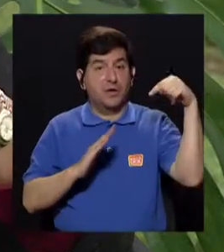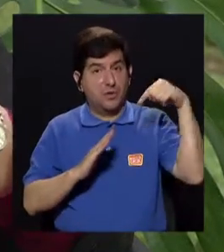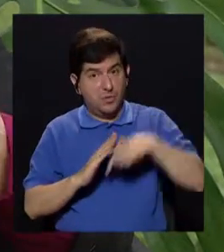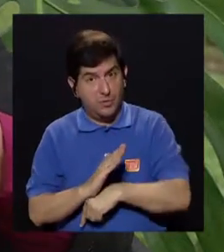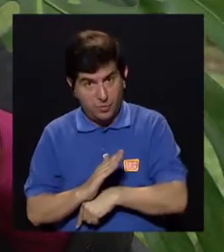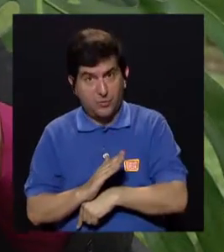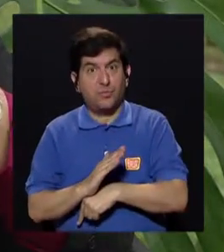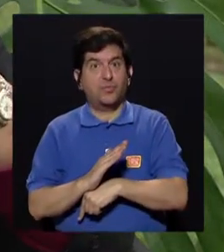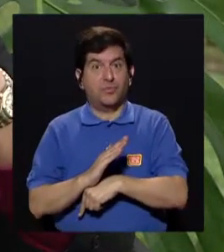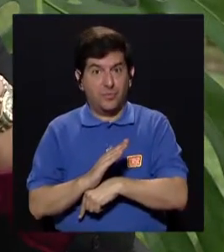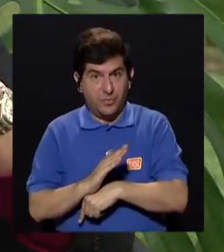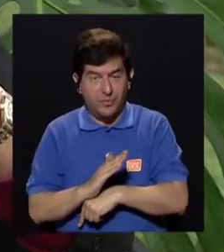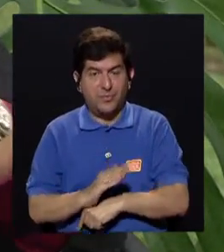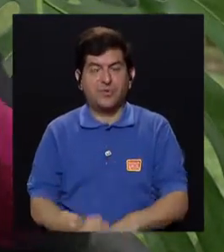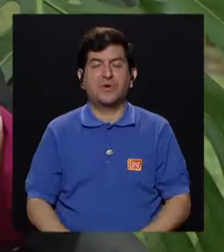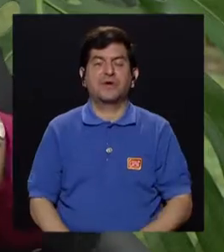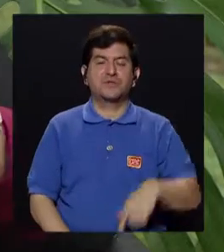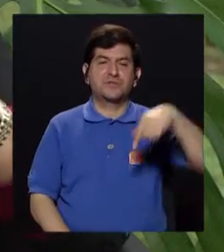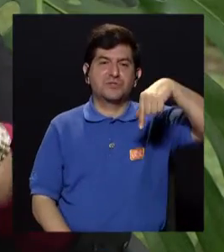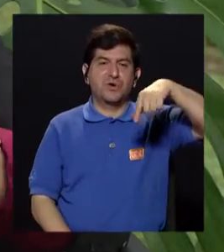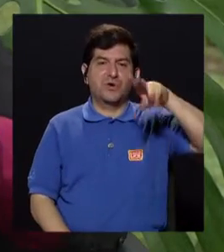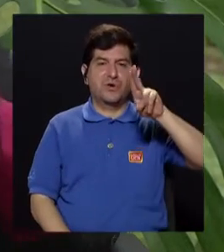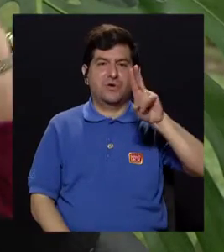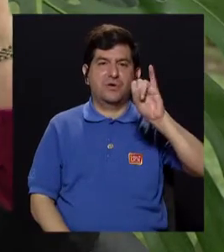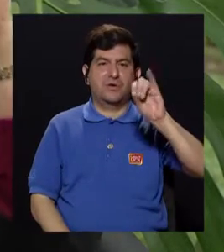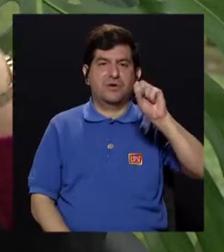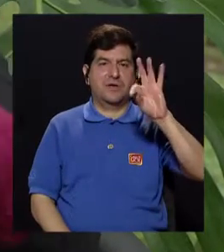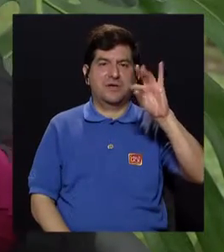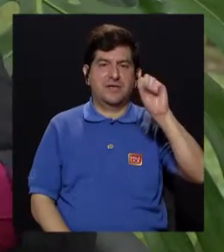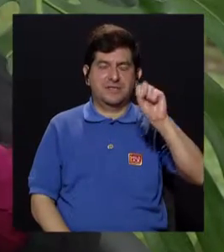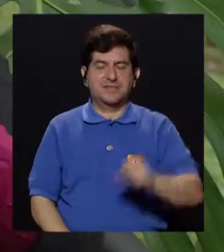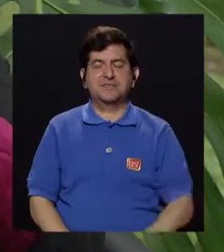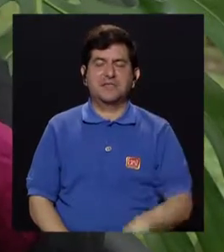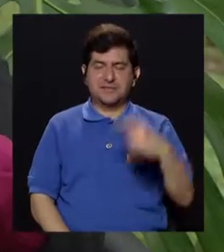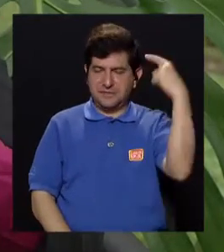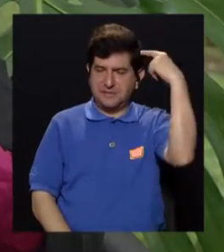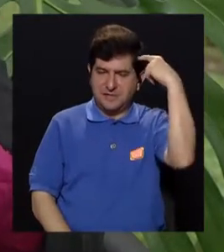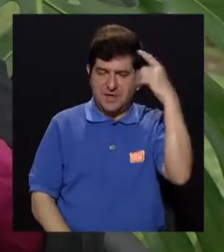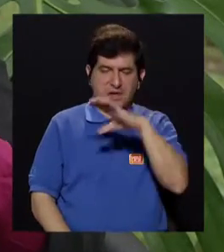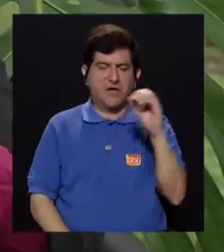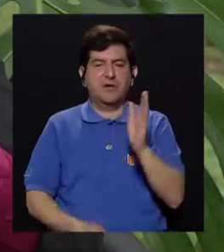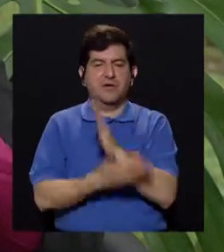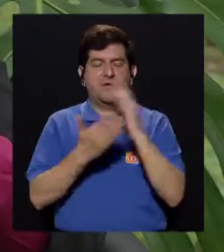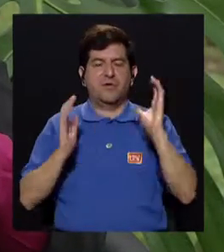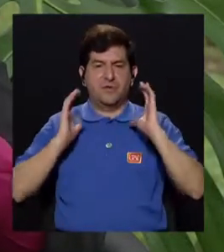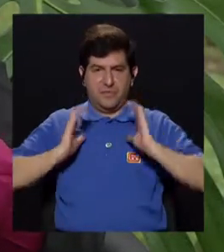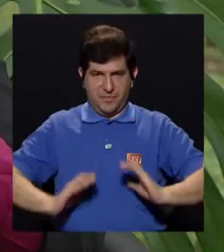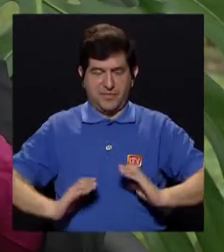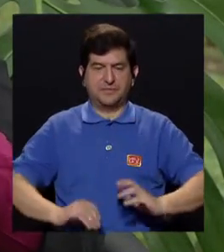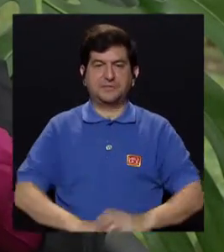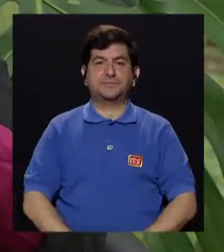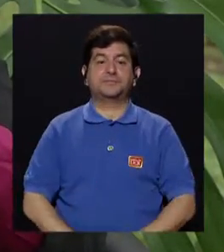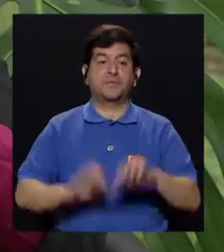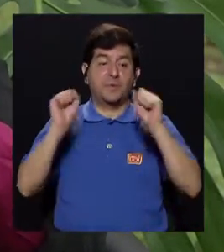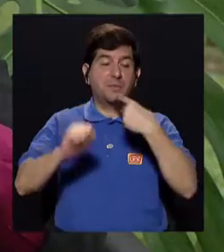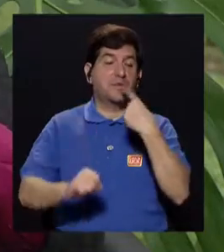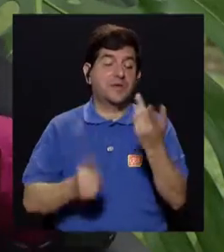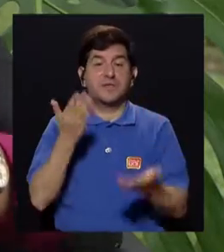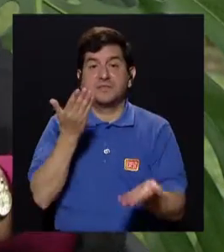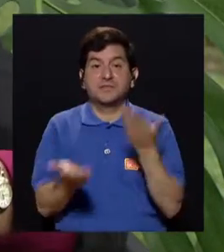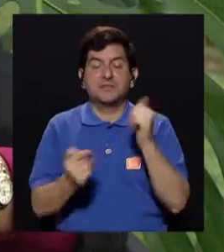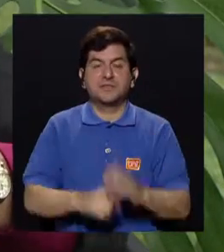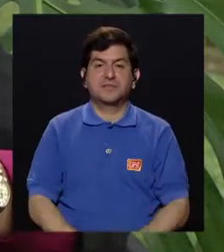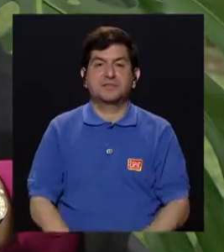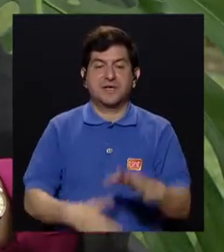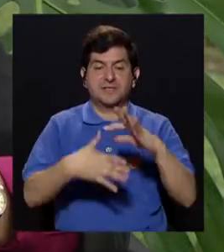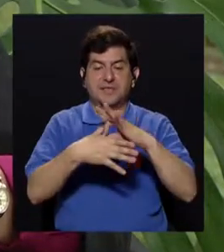seria a nivel de quistes que se forman en cerebro, en algunas partes importantes del organismo. Podríamos decir